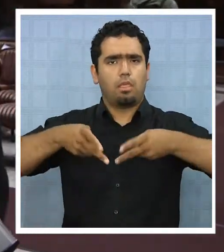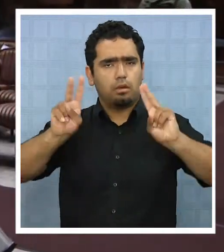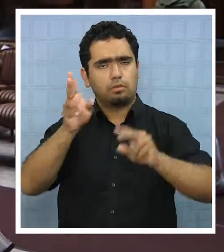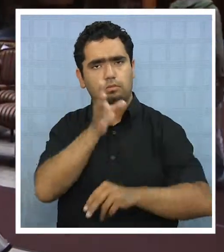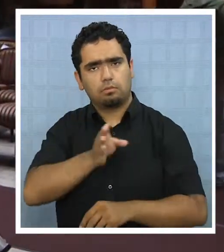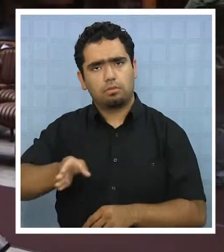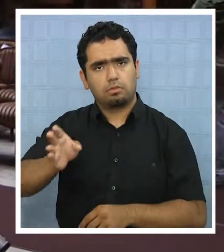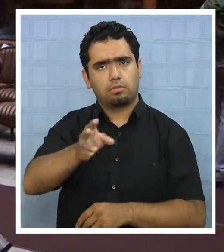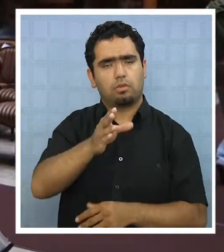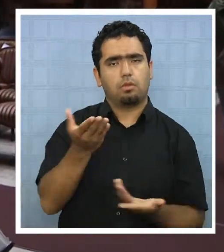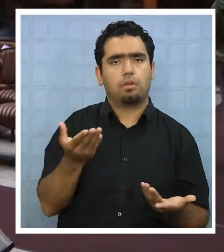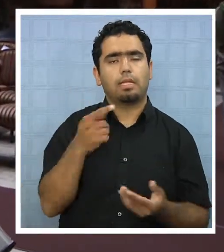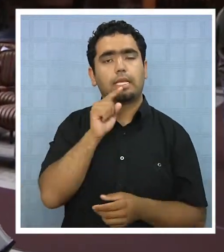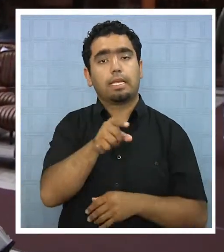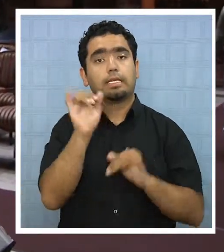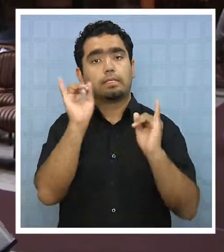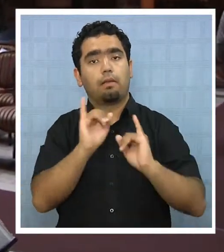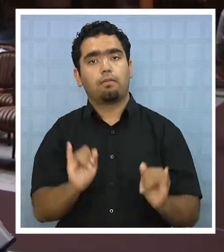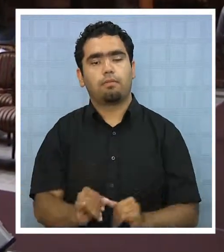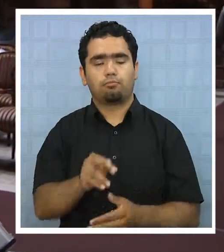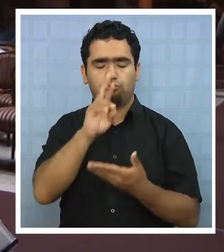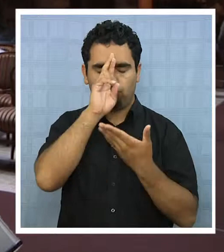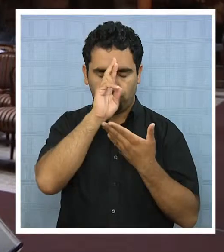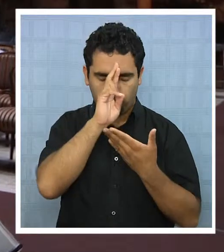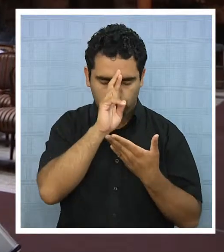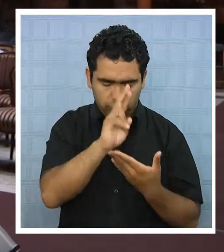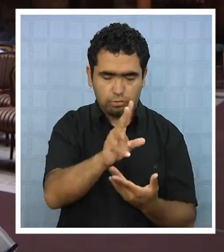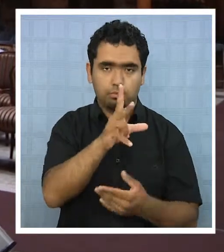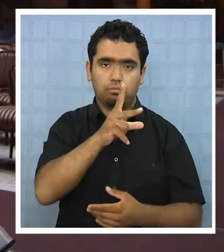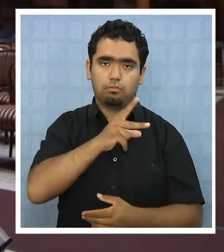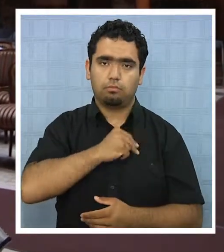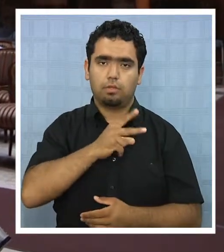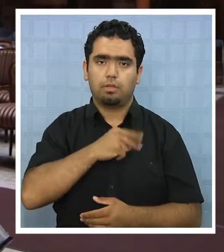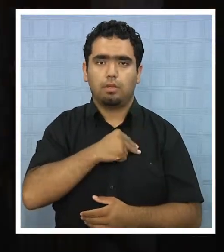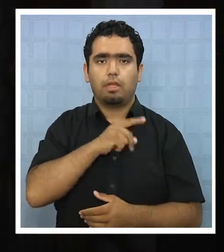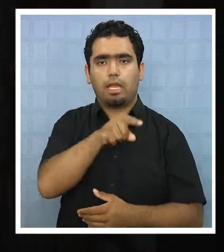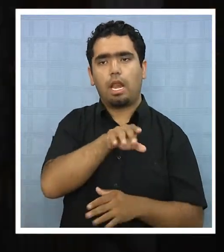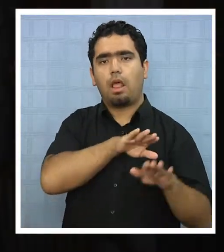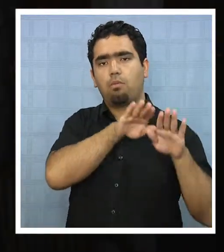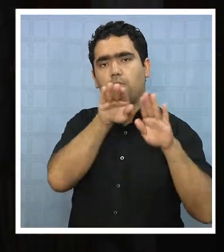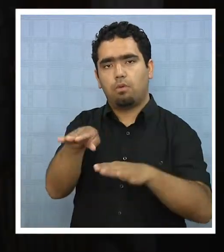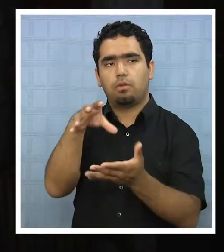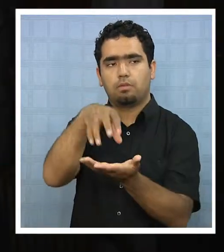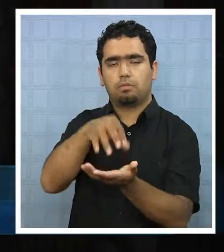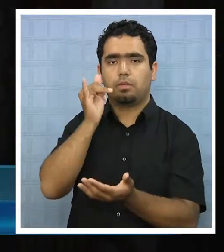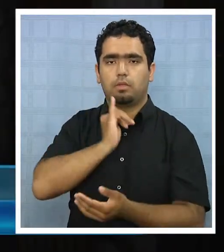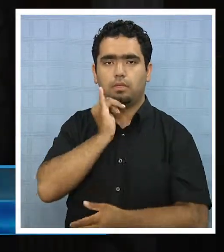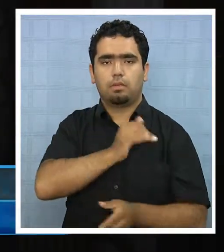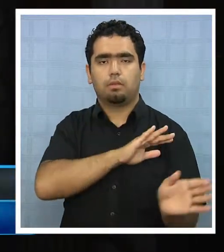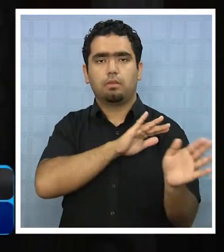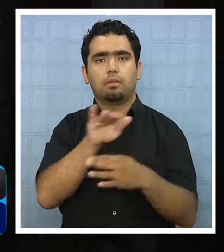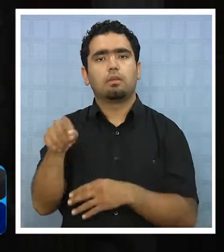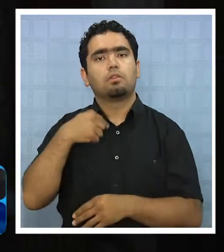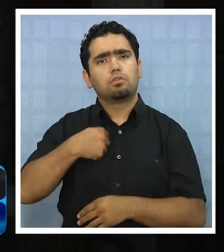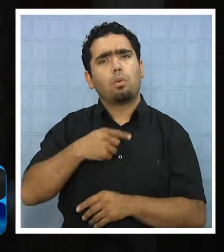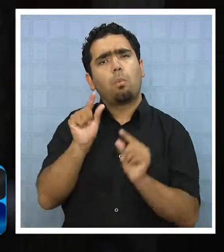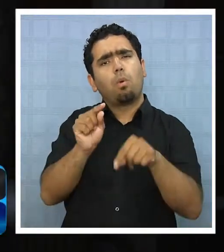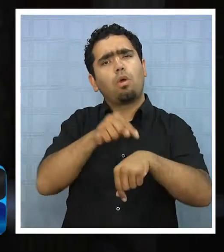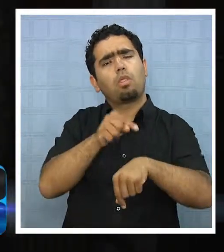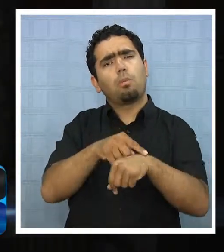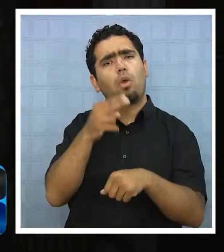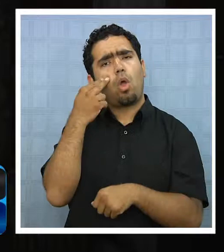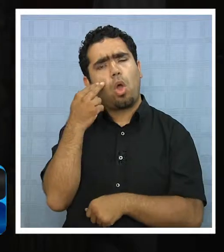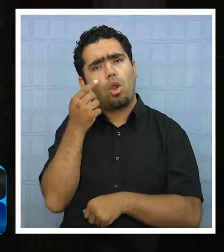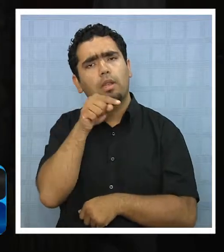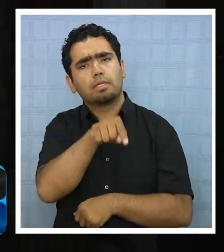Y en ese contexto creo que se lo tiene muy merecido. Él fue un aporte a la sociedad iquiqueña. Poco tiempo que yo logré conocerlo, principalmente como